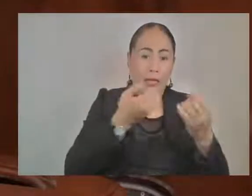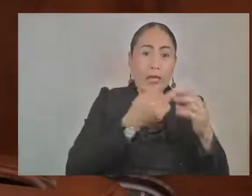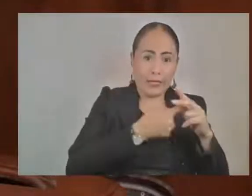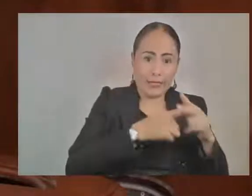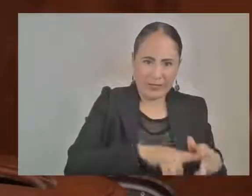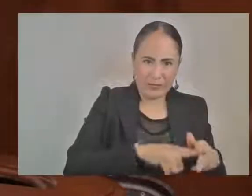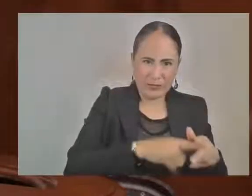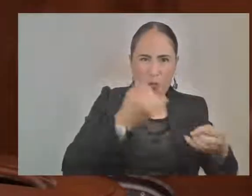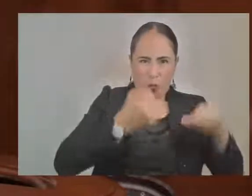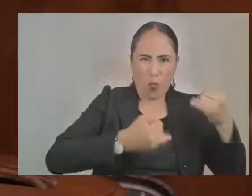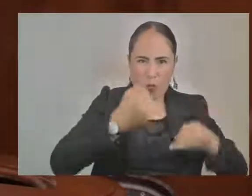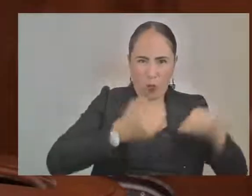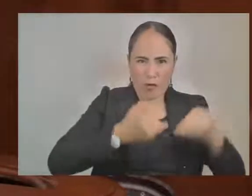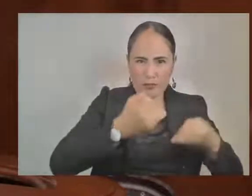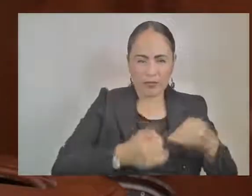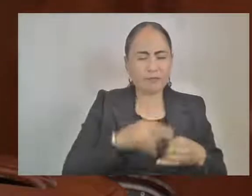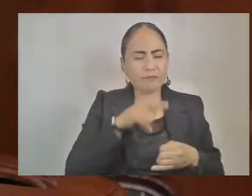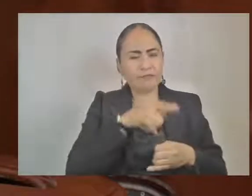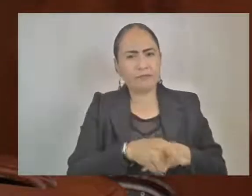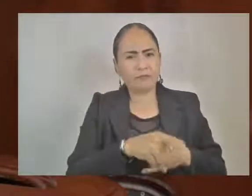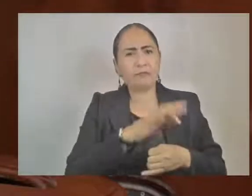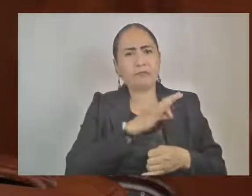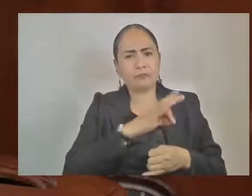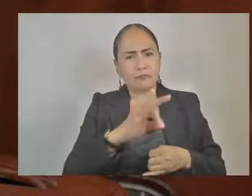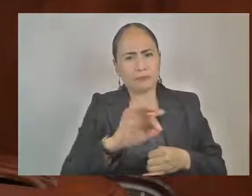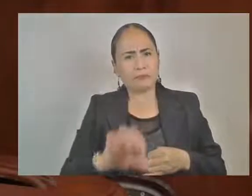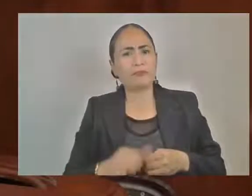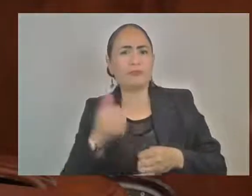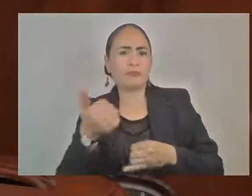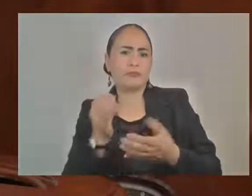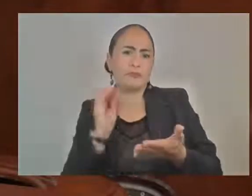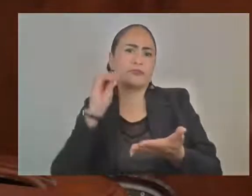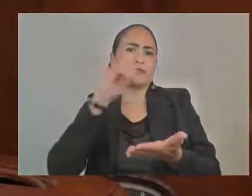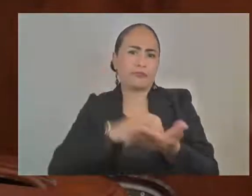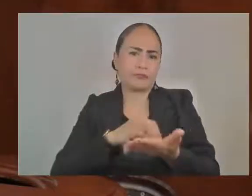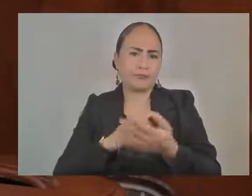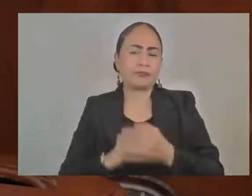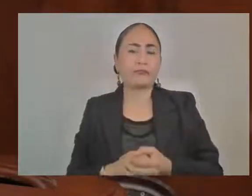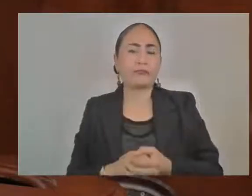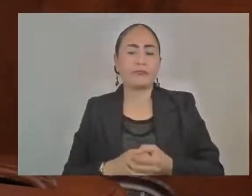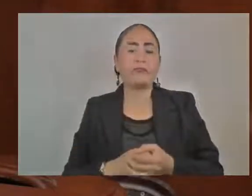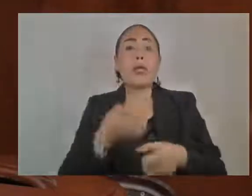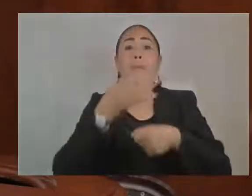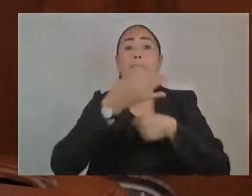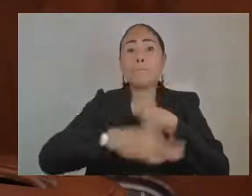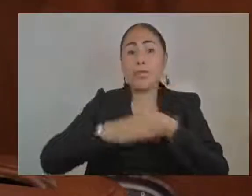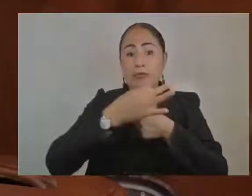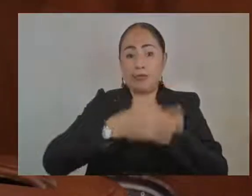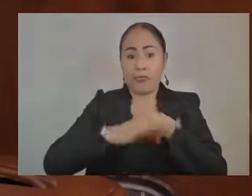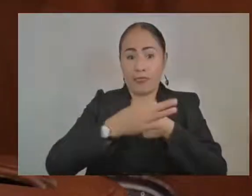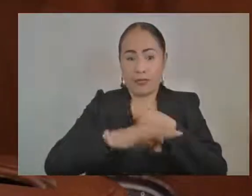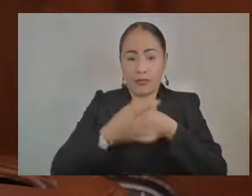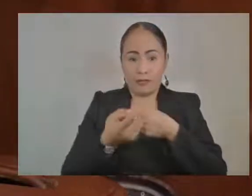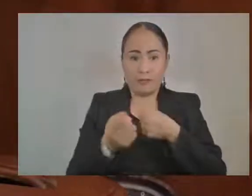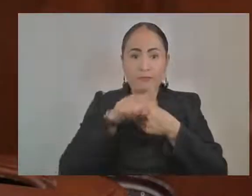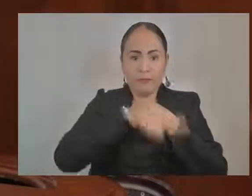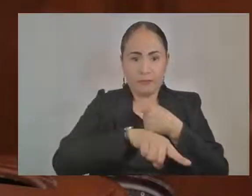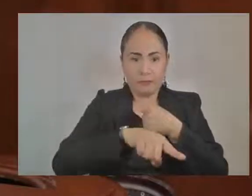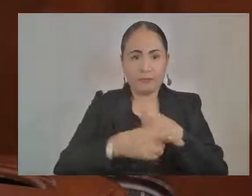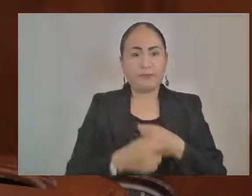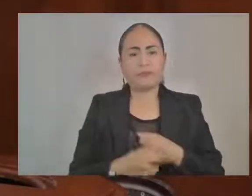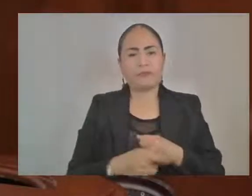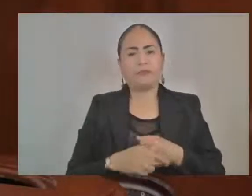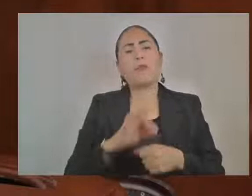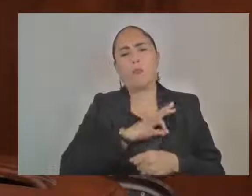podrán dictarse otras. Las medidas provisionales podrán ajustarse en cualquier momento hasta